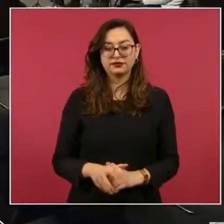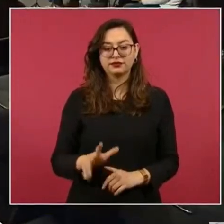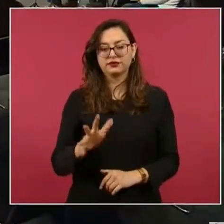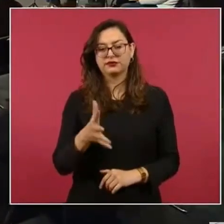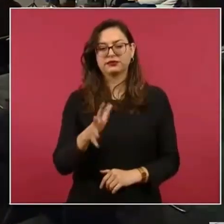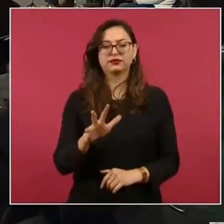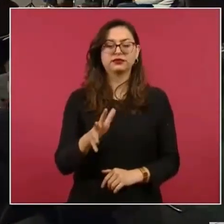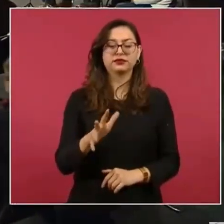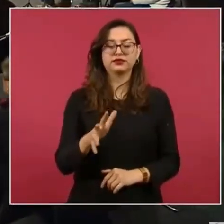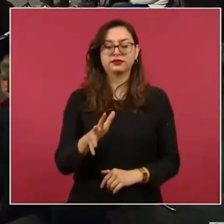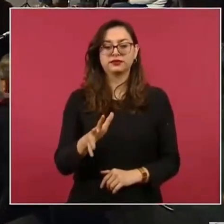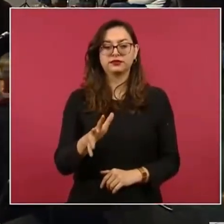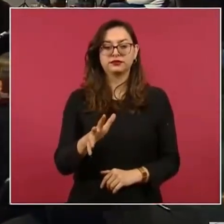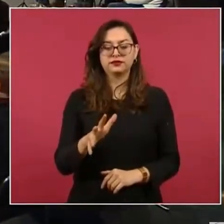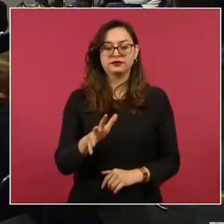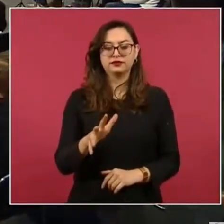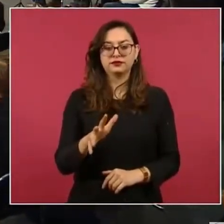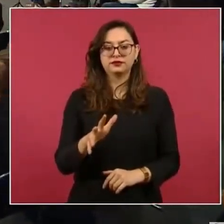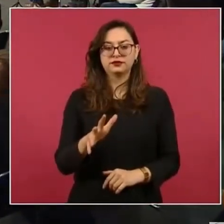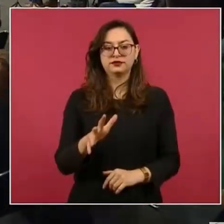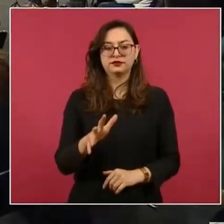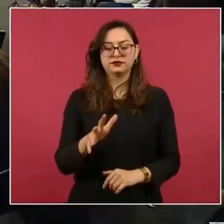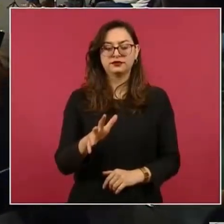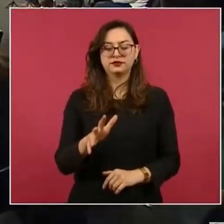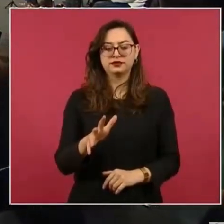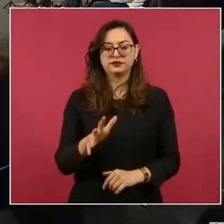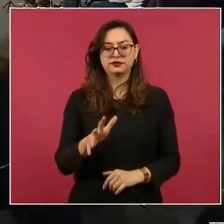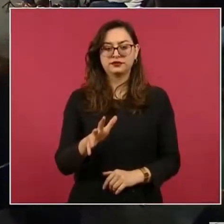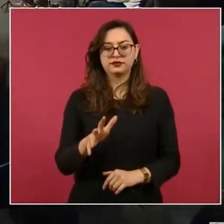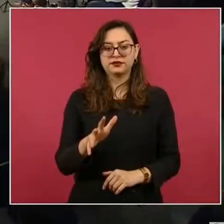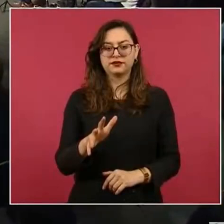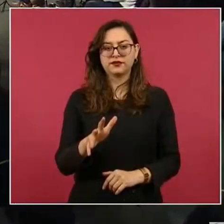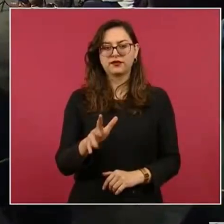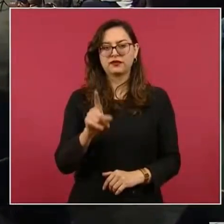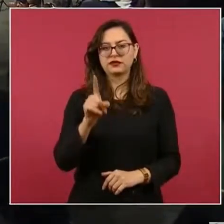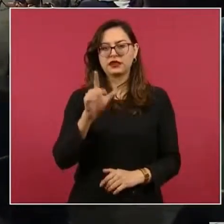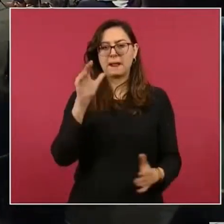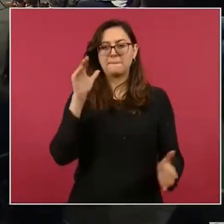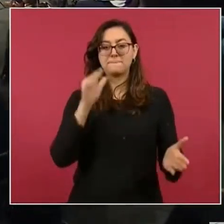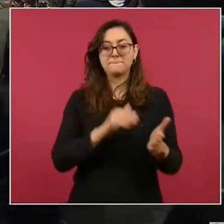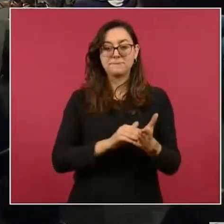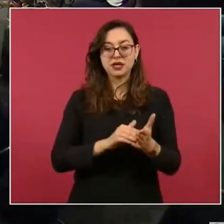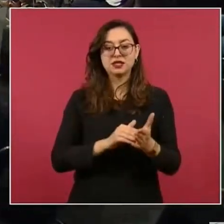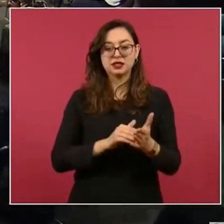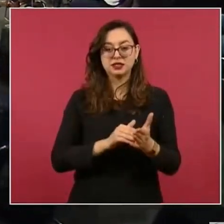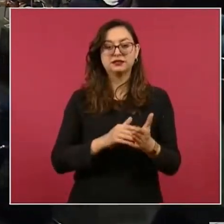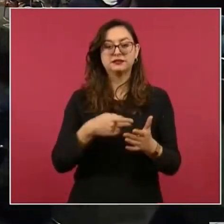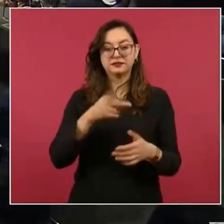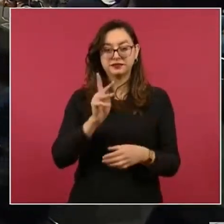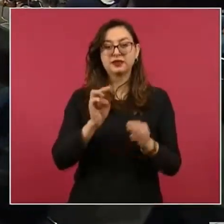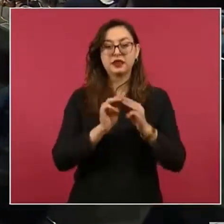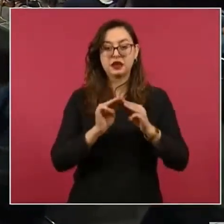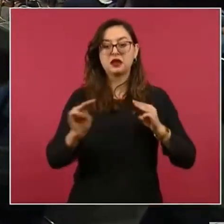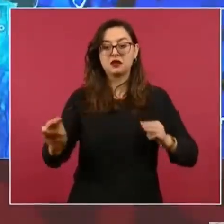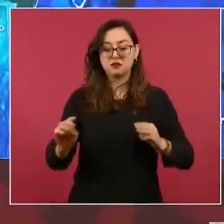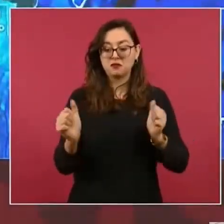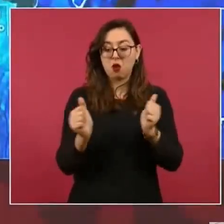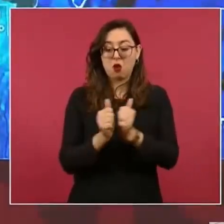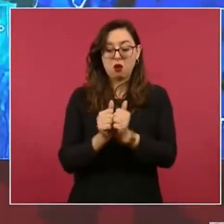cerca de mil kilómetros eléctricos.